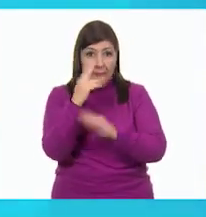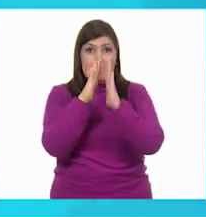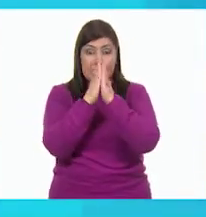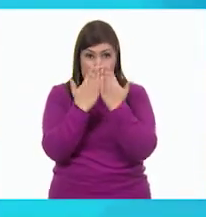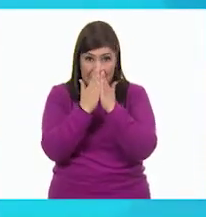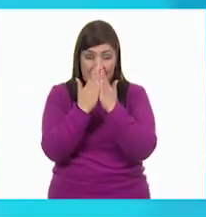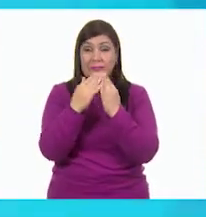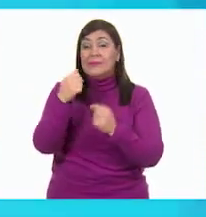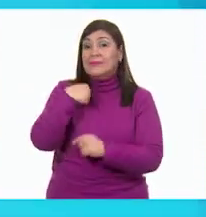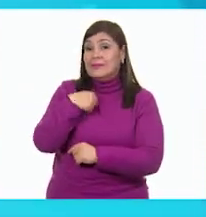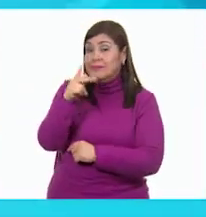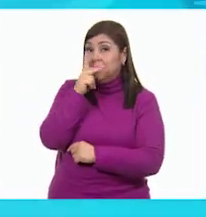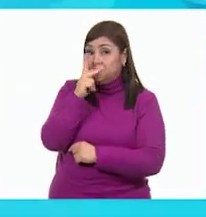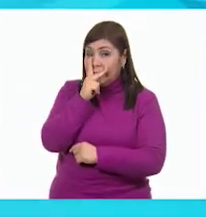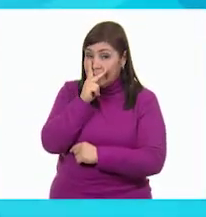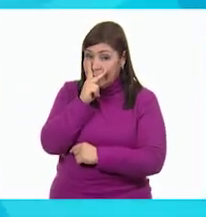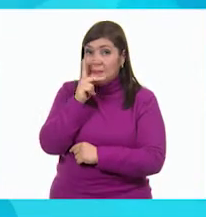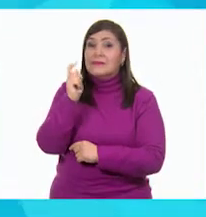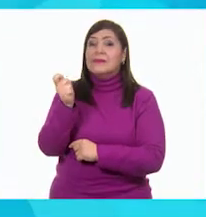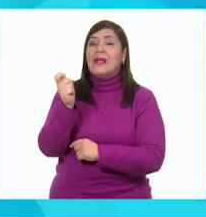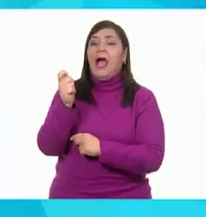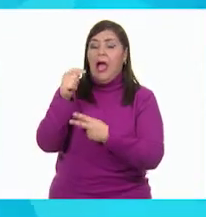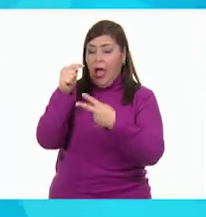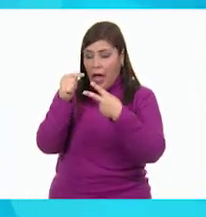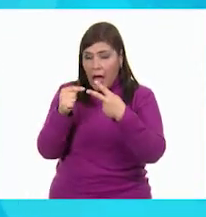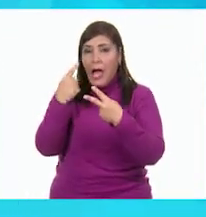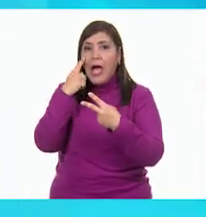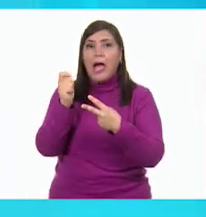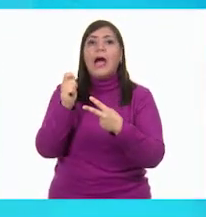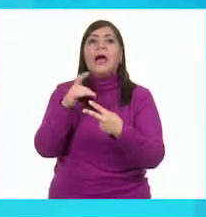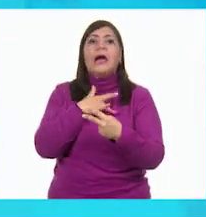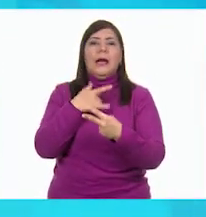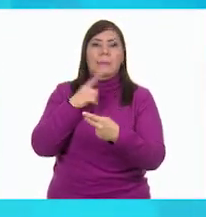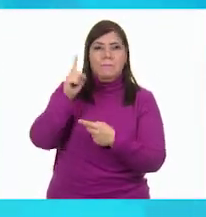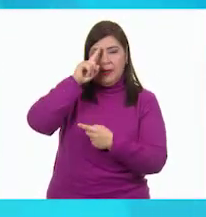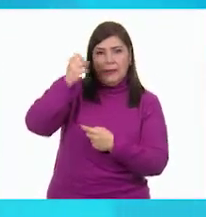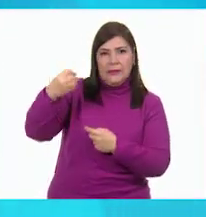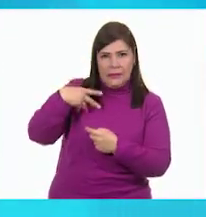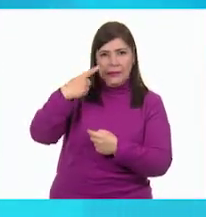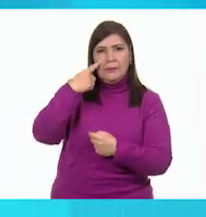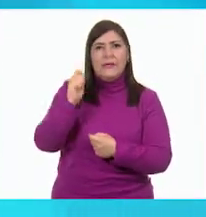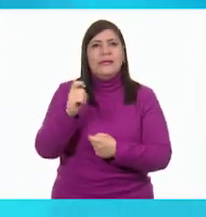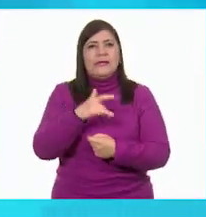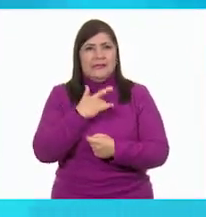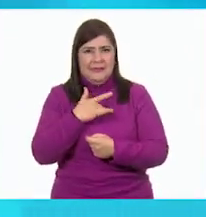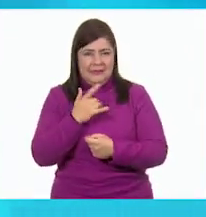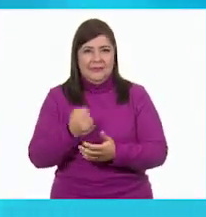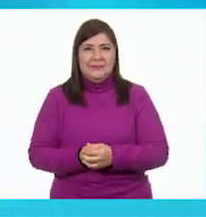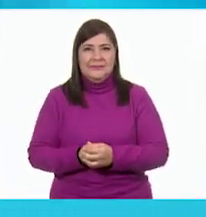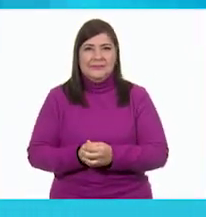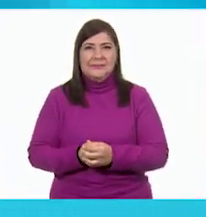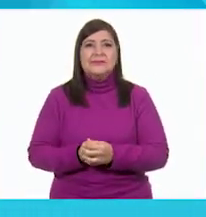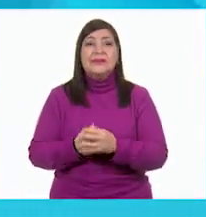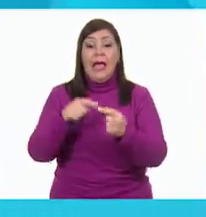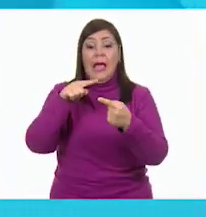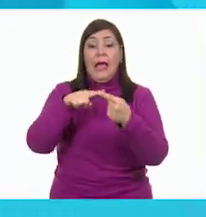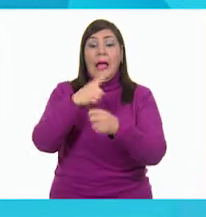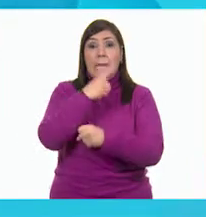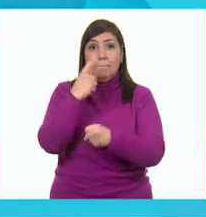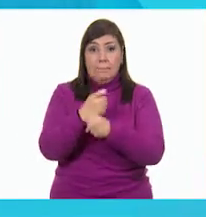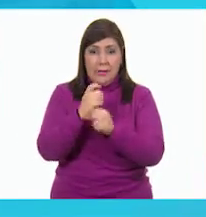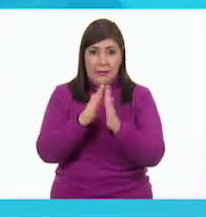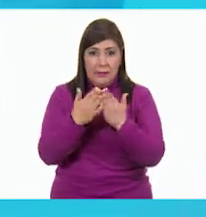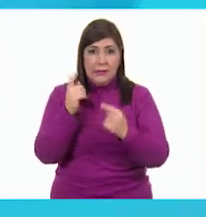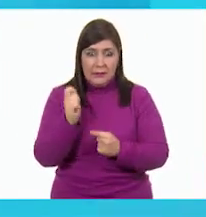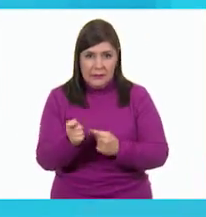que mi papá, Néstor León y mi mamá, E.T. Martínez, me recomendaron. El primero